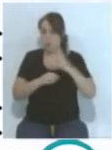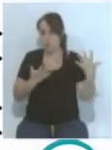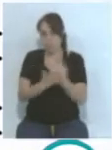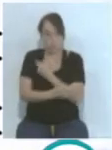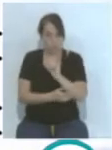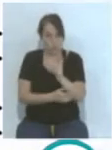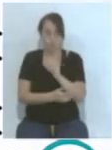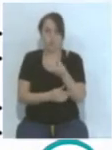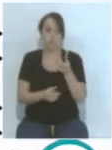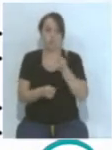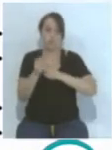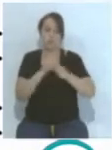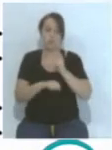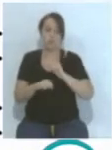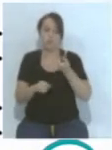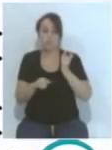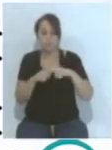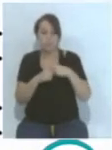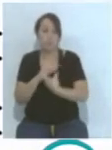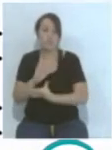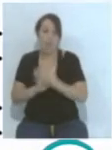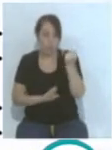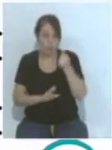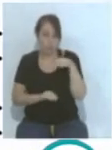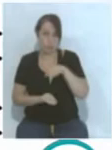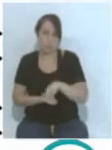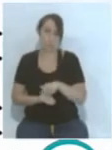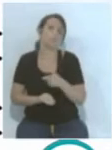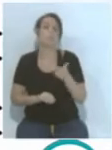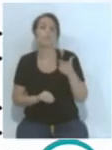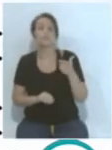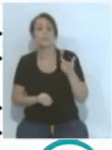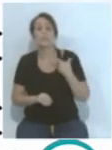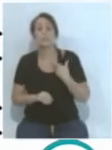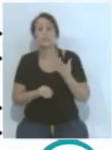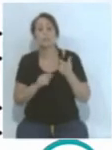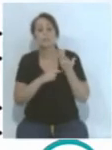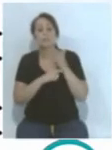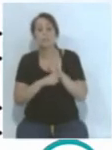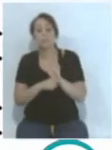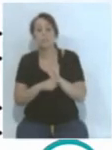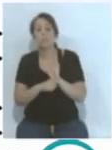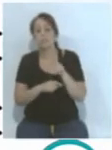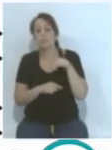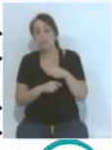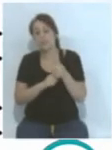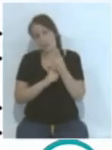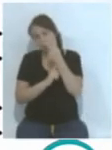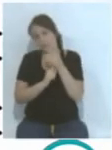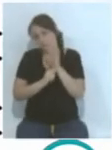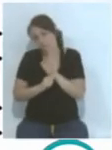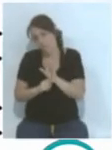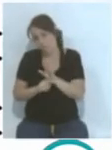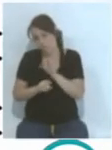voluntariamente piden acceder a la Federación y esa representación pues sí es la que se lleva en